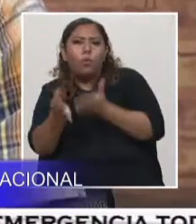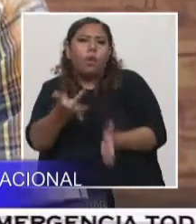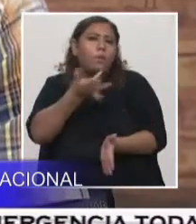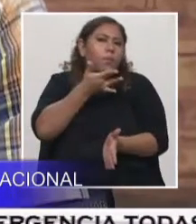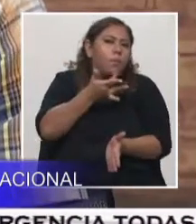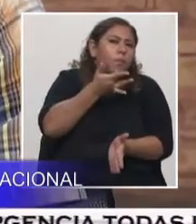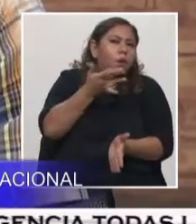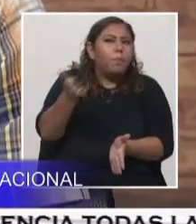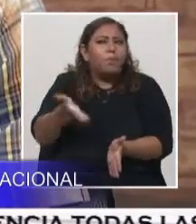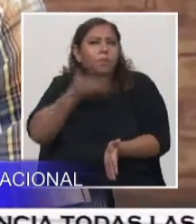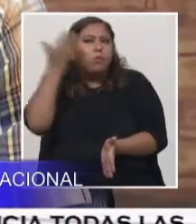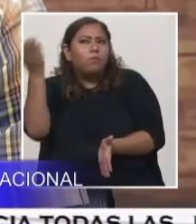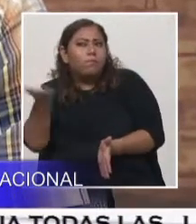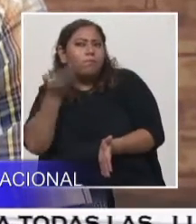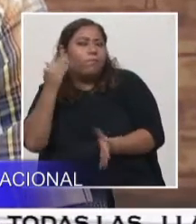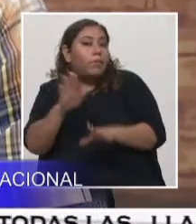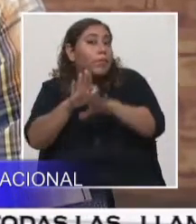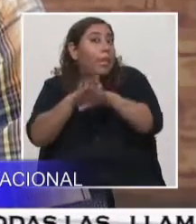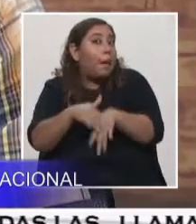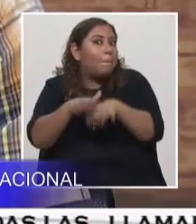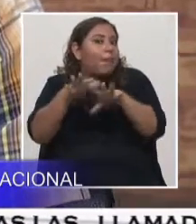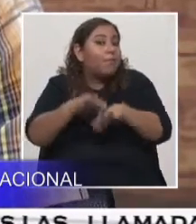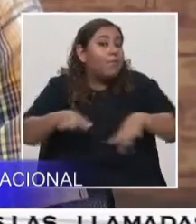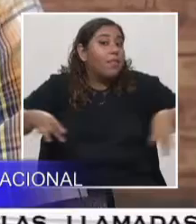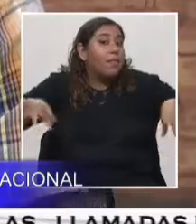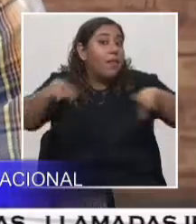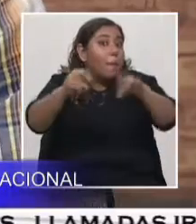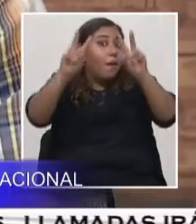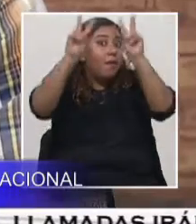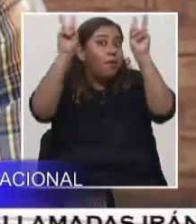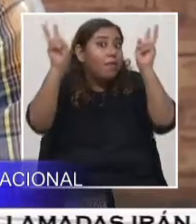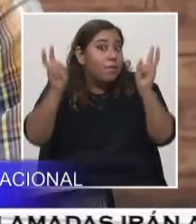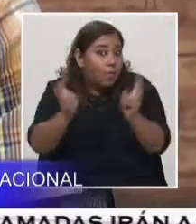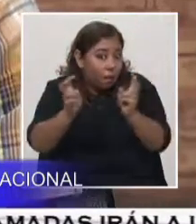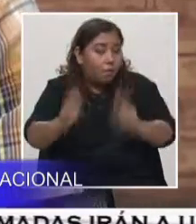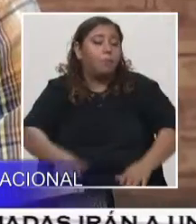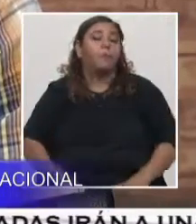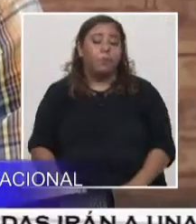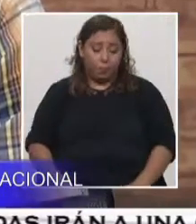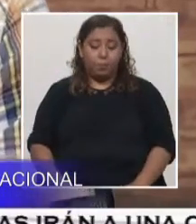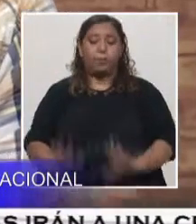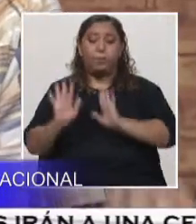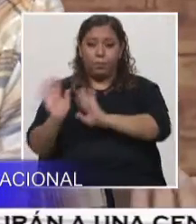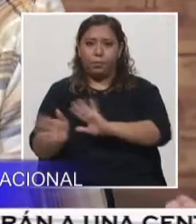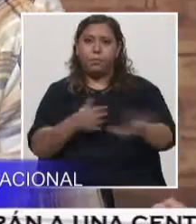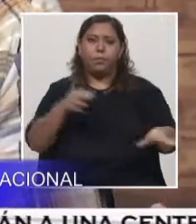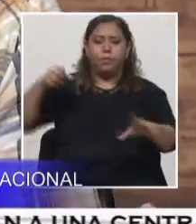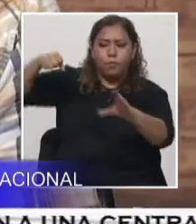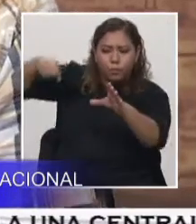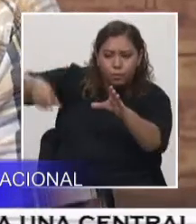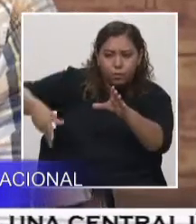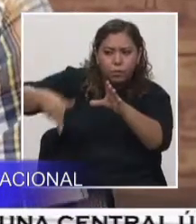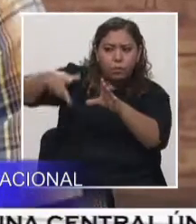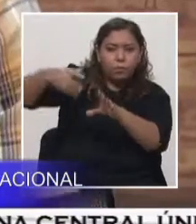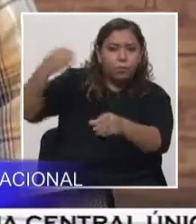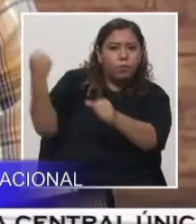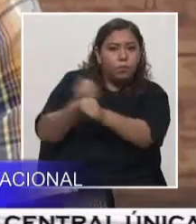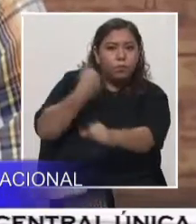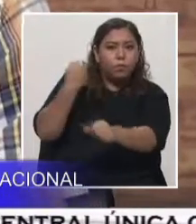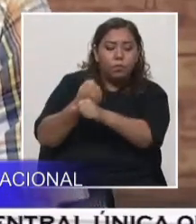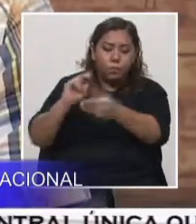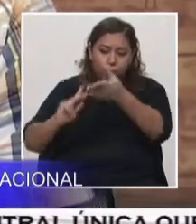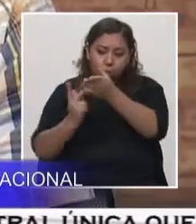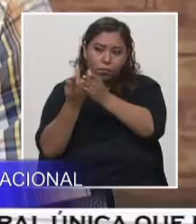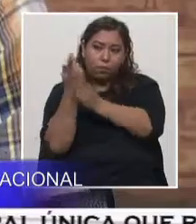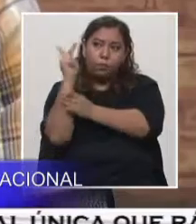la geología. Igual también con el tema del cultivo. El tema del cultivo es importante nosotros conocer la geología. Porque de